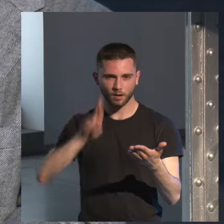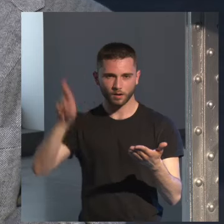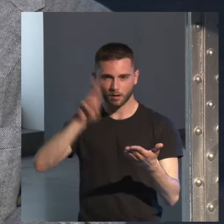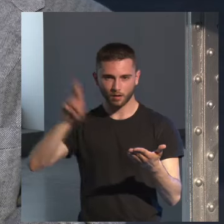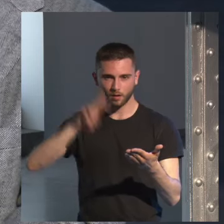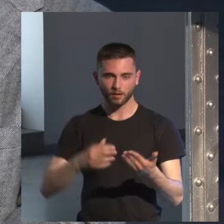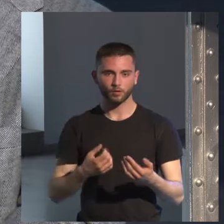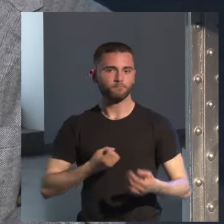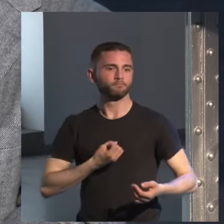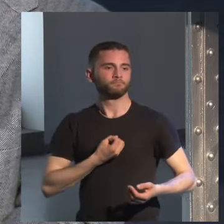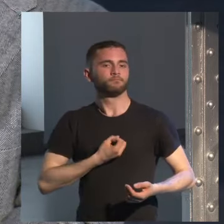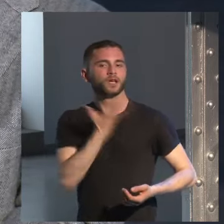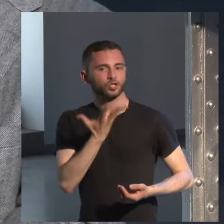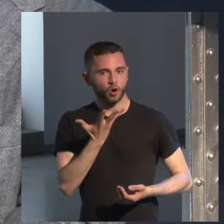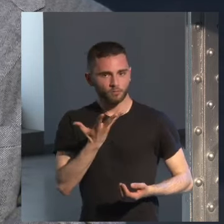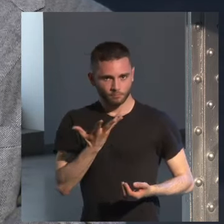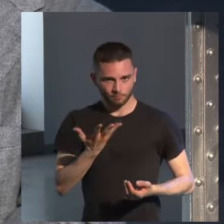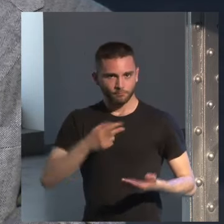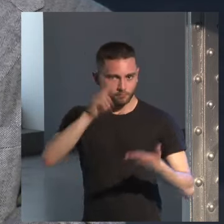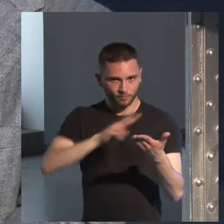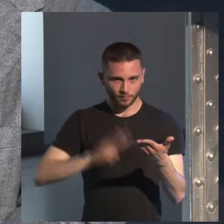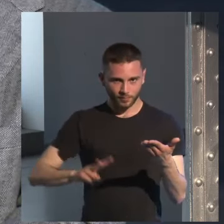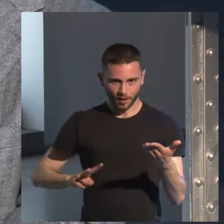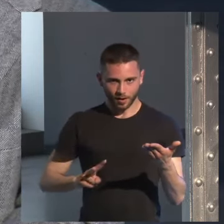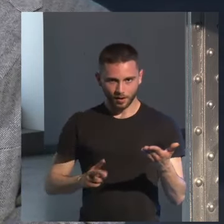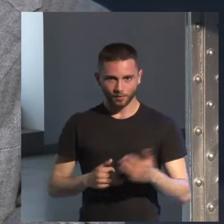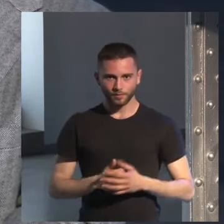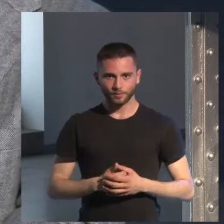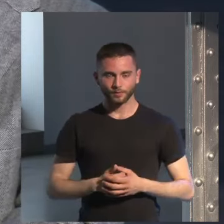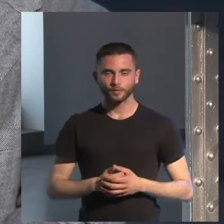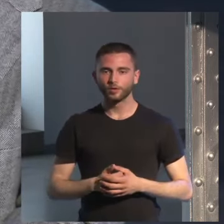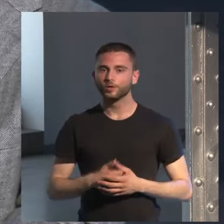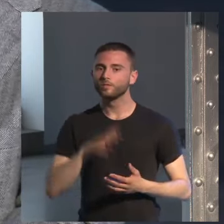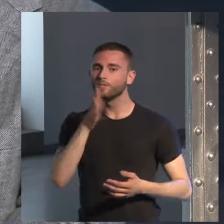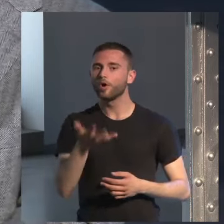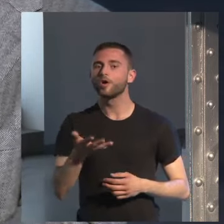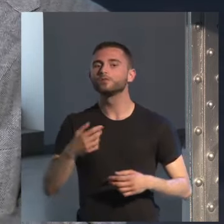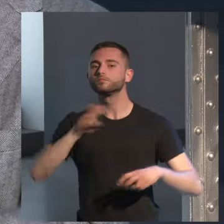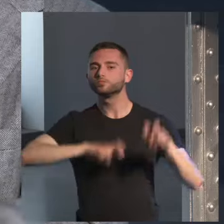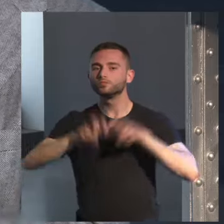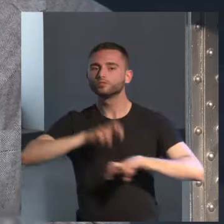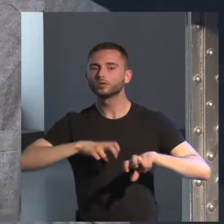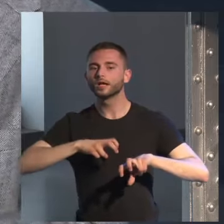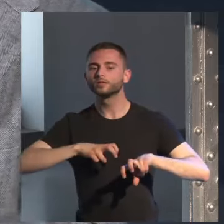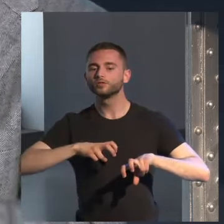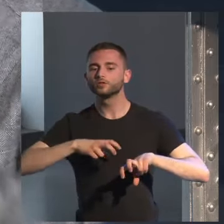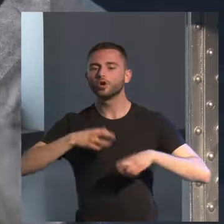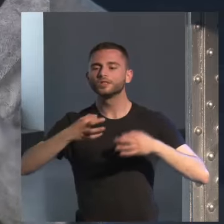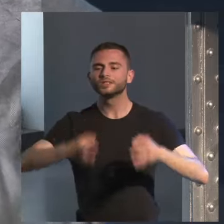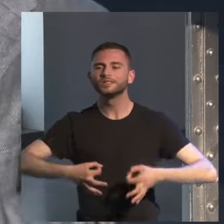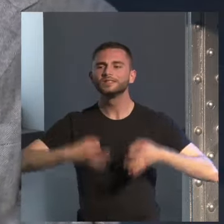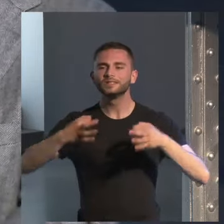con pasión y alevosía porque porque voy buscando siempre cómo éste logró